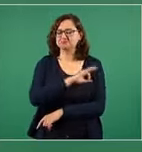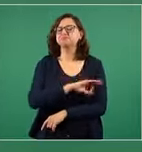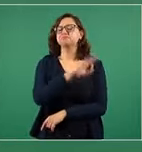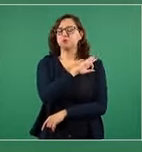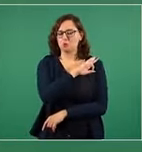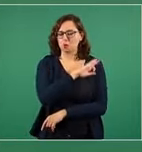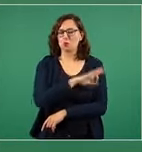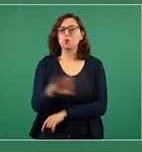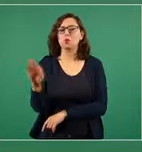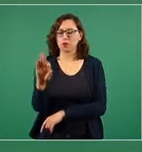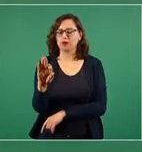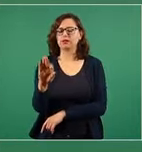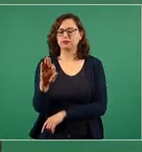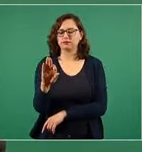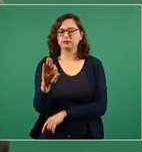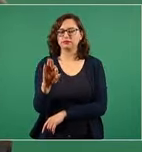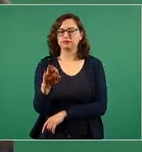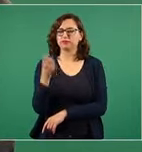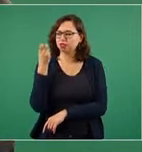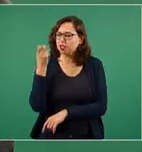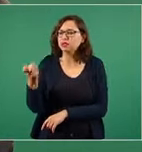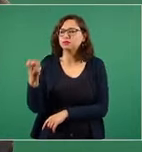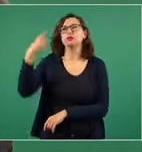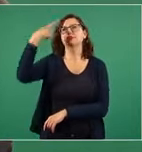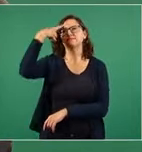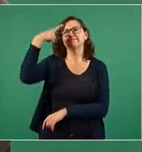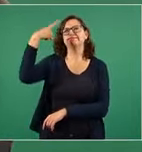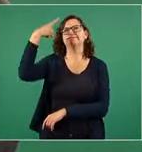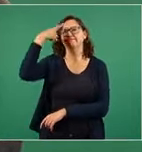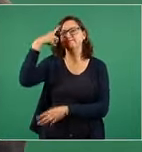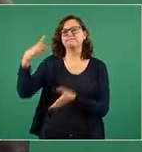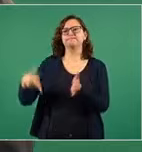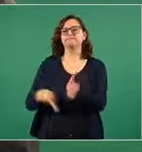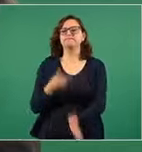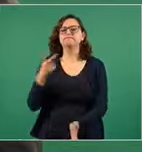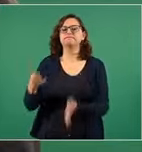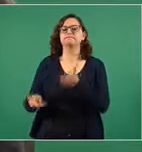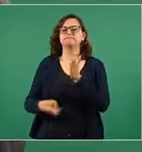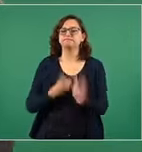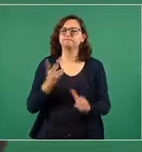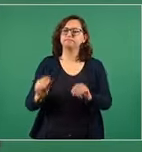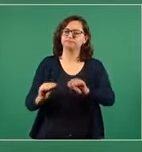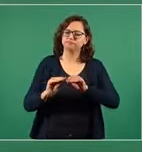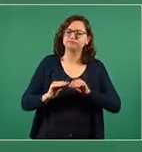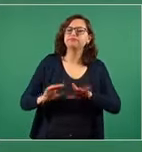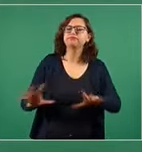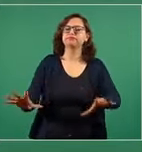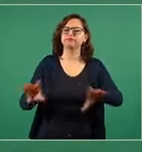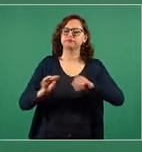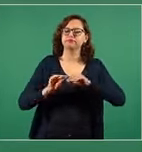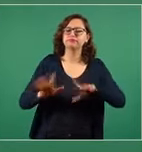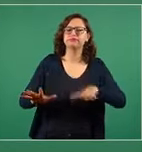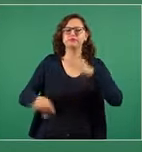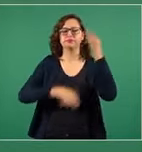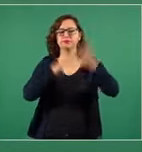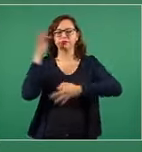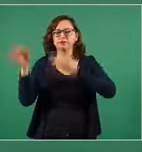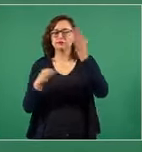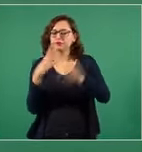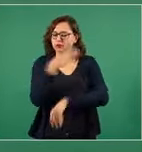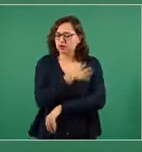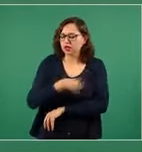Que nos ayuden, eso, transmitiendo eso a los hijos,